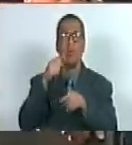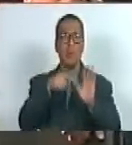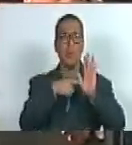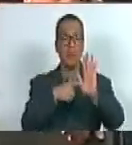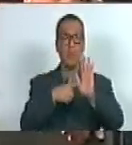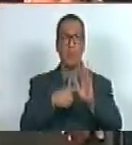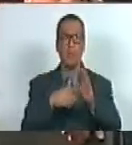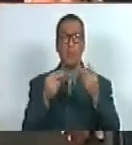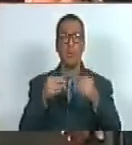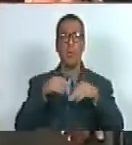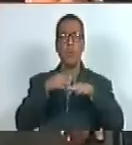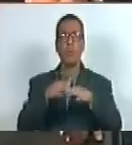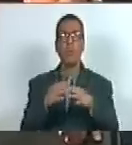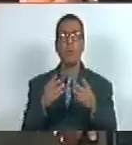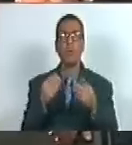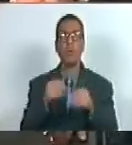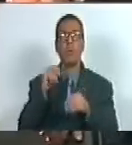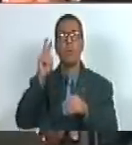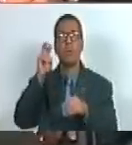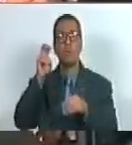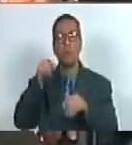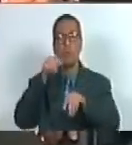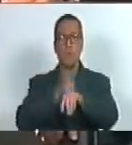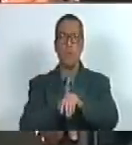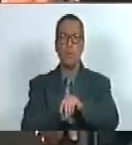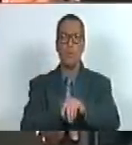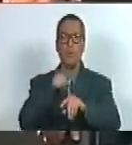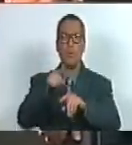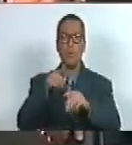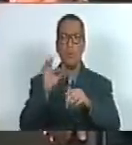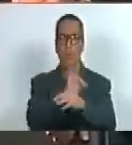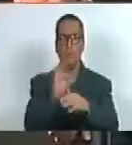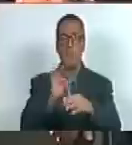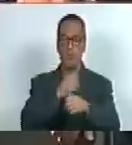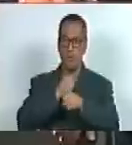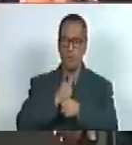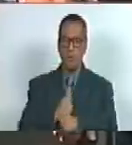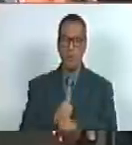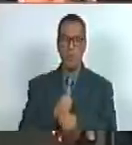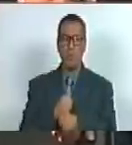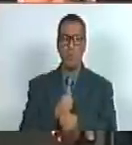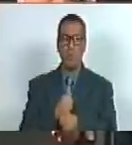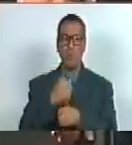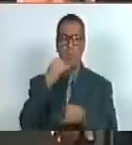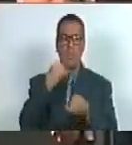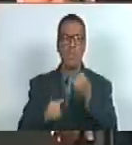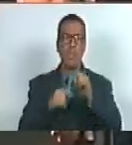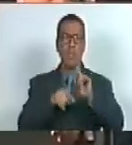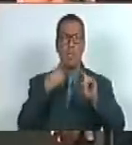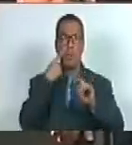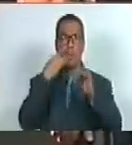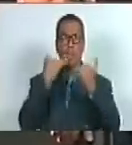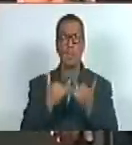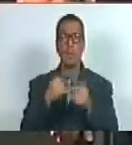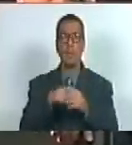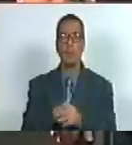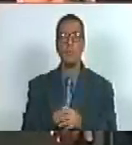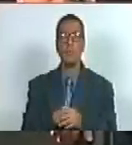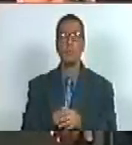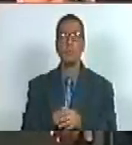de oleadas de centenares de venezolanos que en este momento se agolpan en la frontera esperando la derogación los van a ver echados